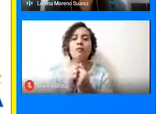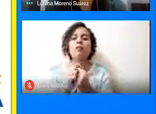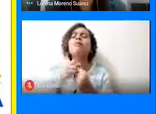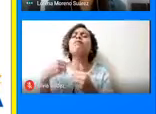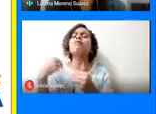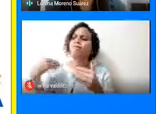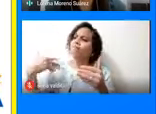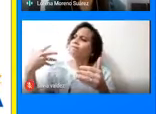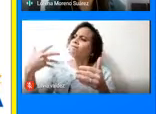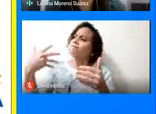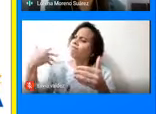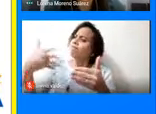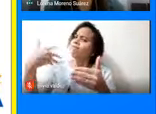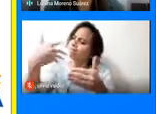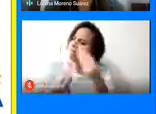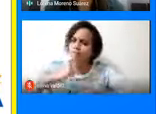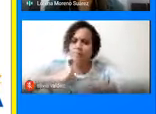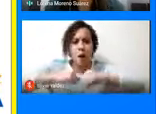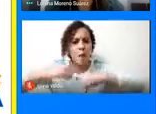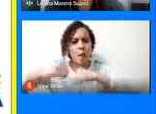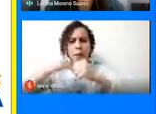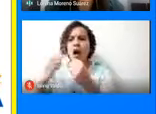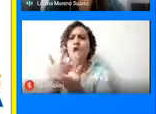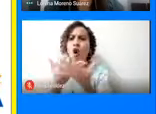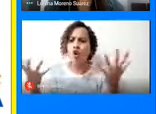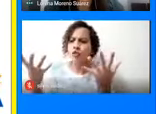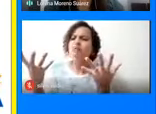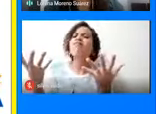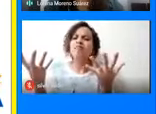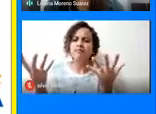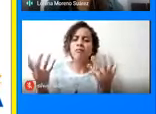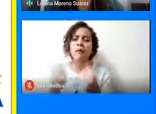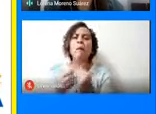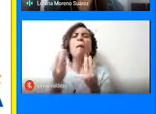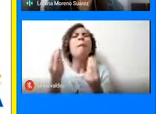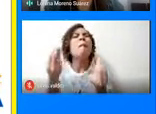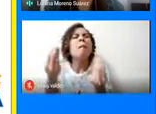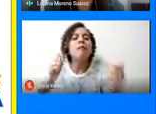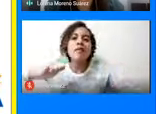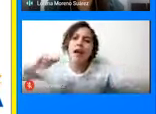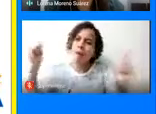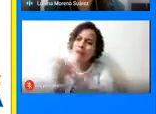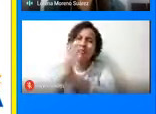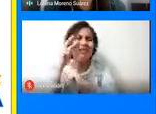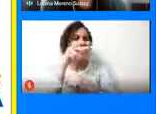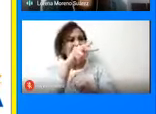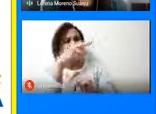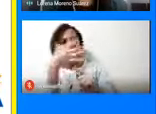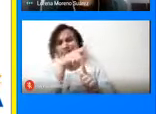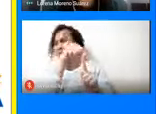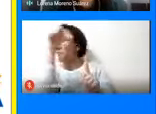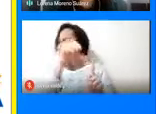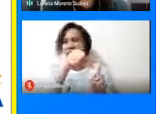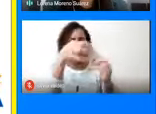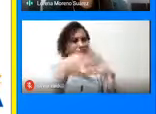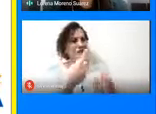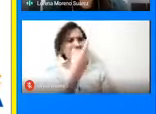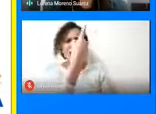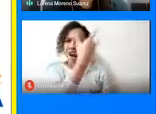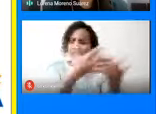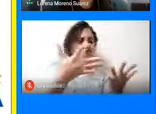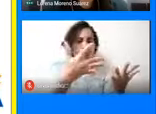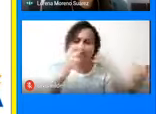venido adelantando acciones para cambiar esa percepción de inseguridad en